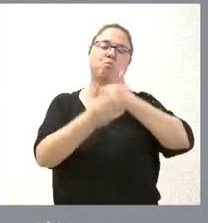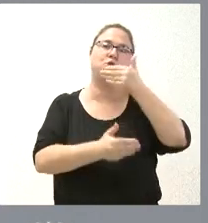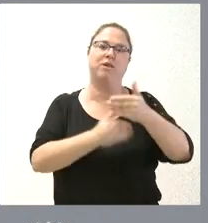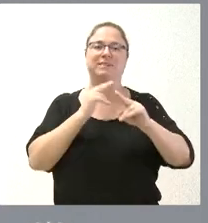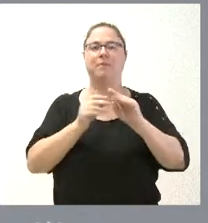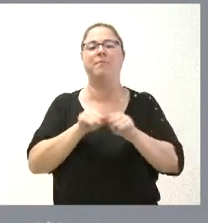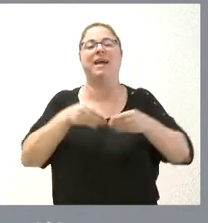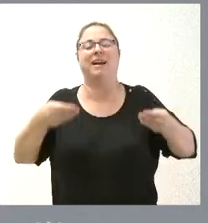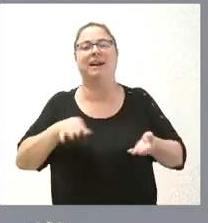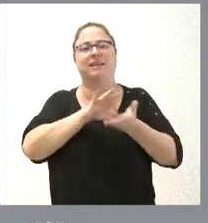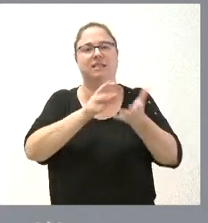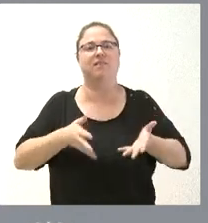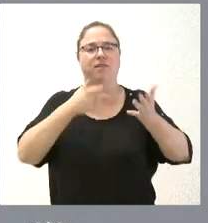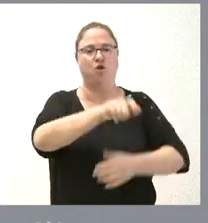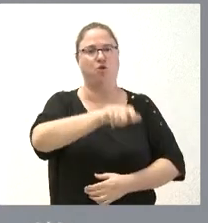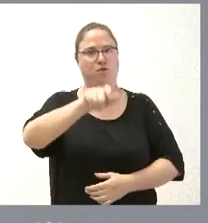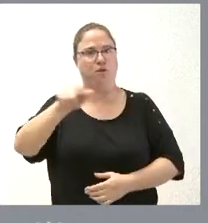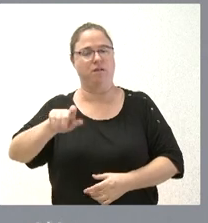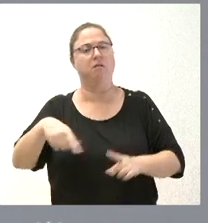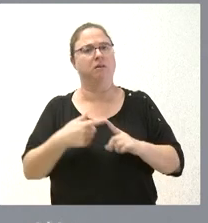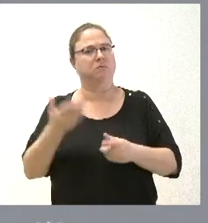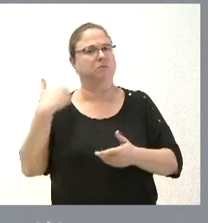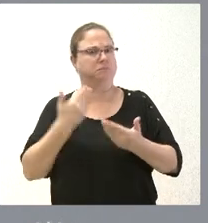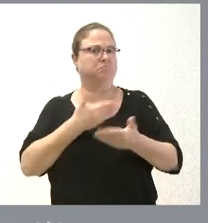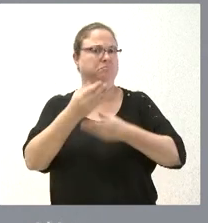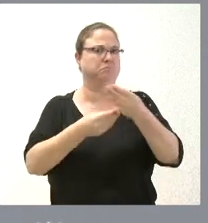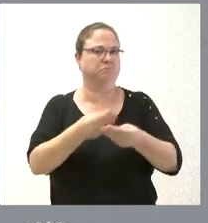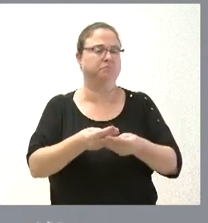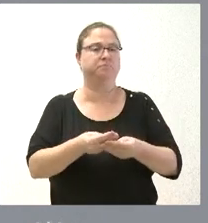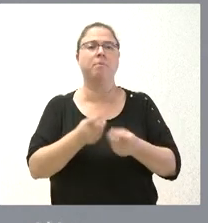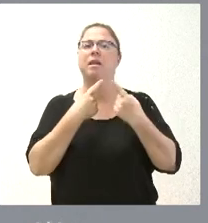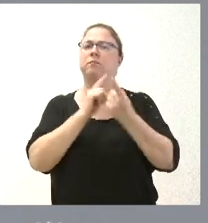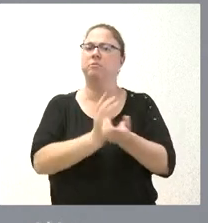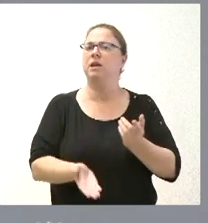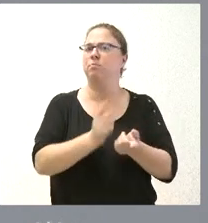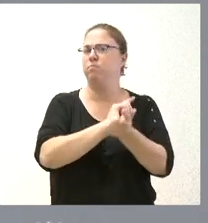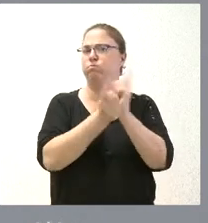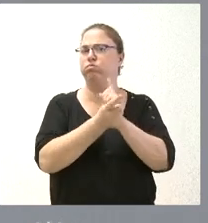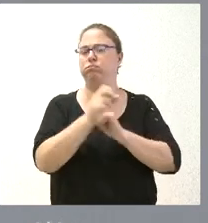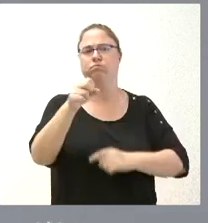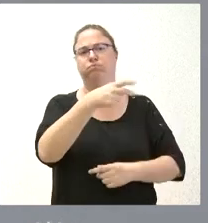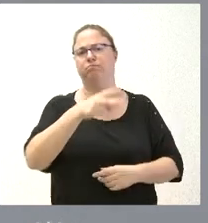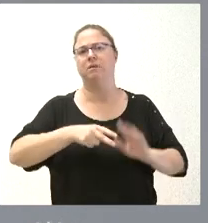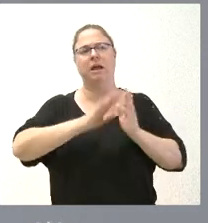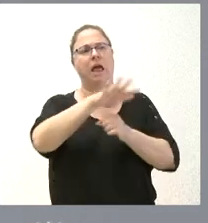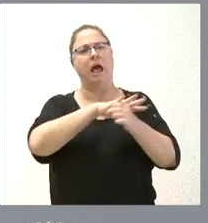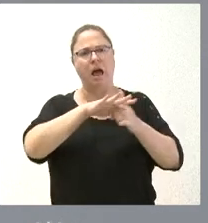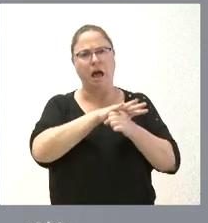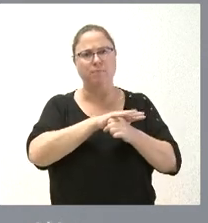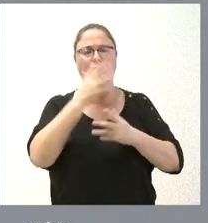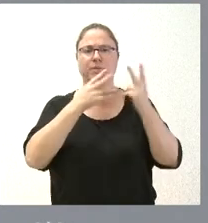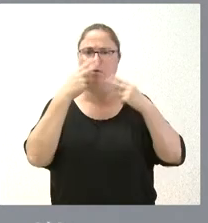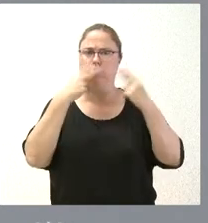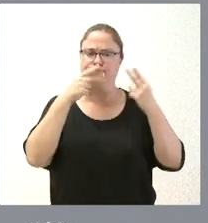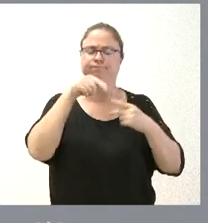servicios a los ciudadanos y otras que se han venido poniendo en práctica en los últimos años. Es el cambio fundamental, que es regular toda esta área, que quizá en el ámbito de la Administración